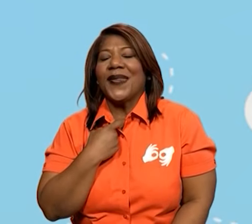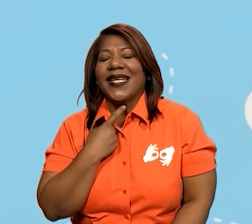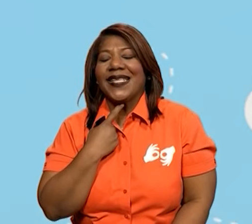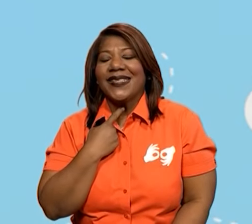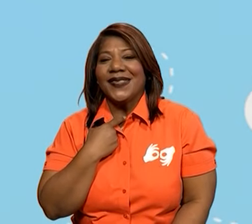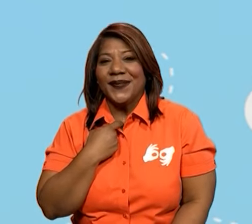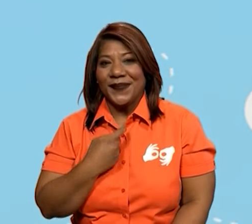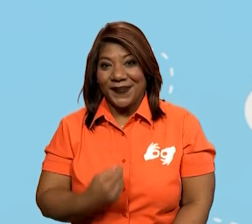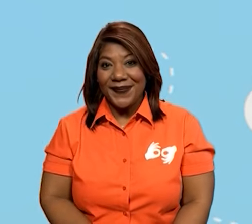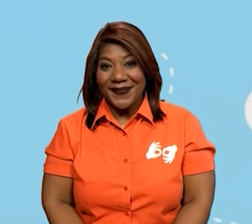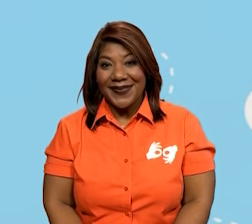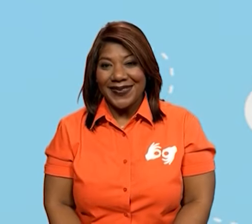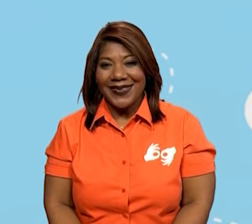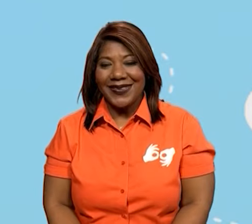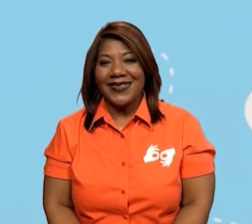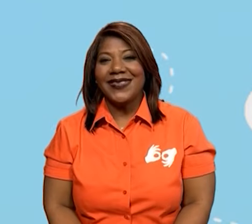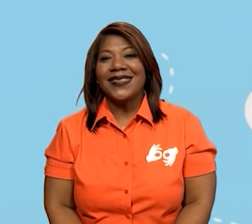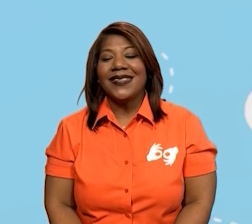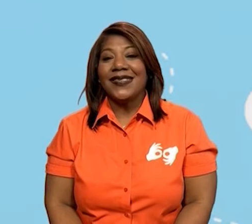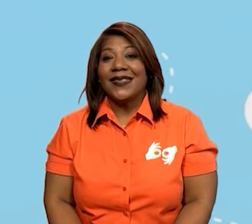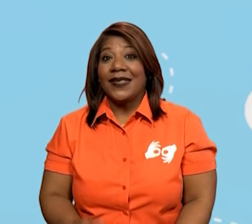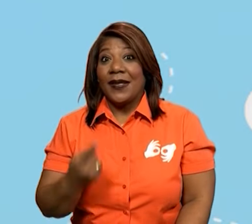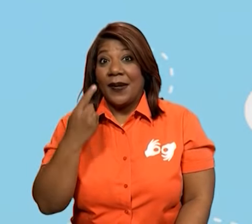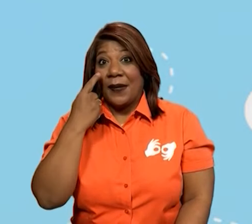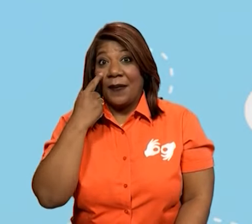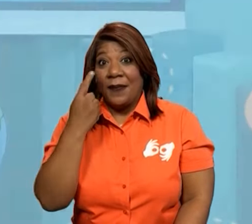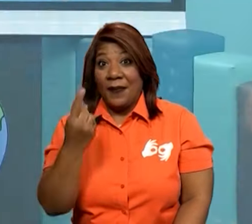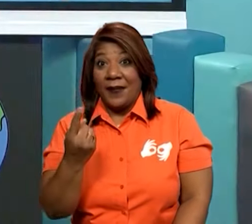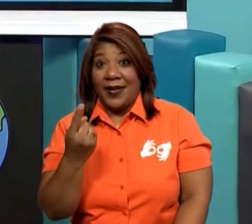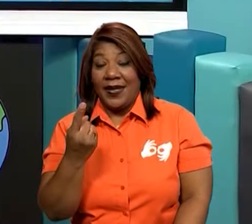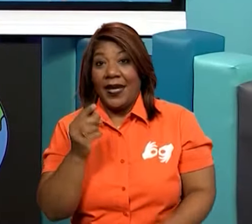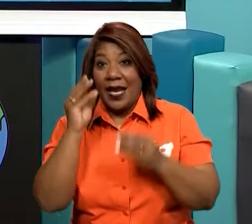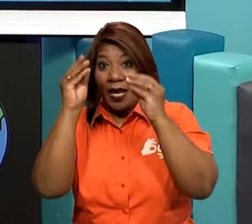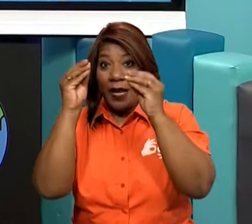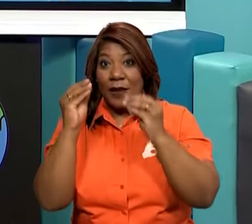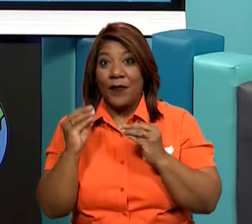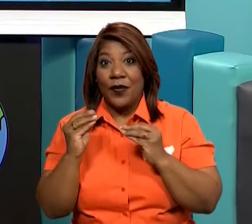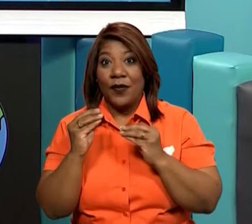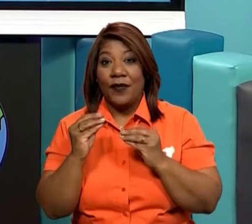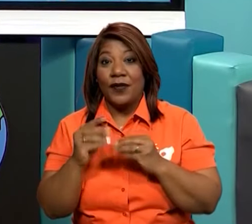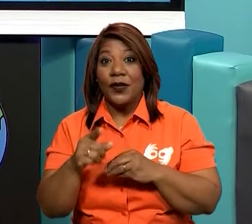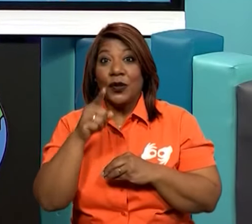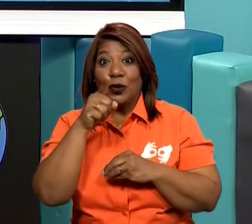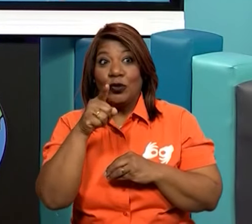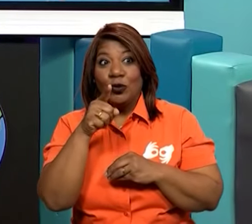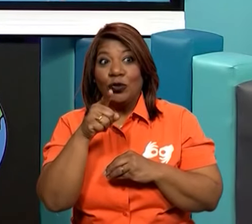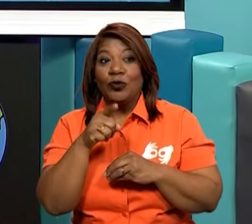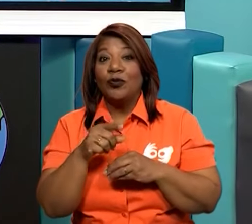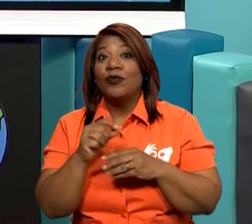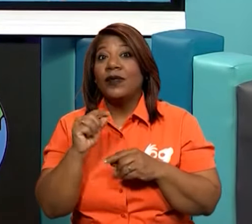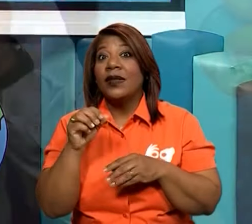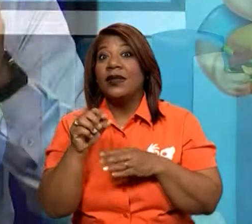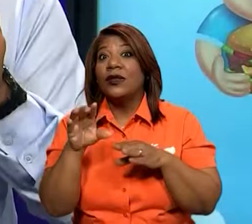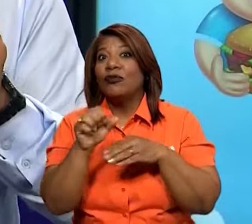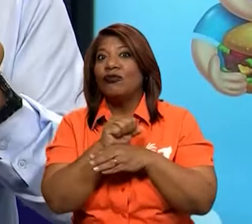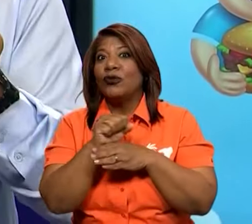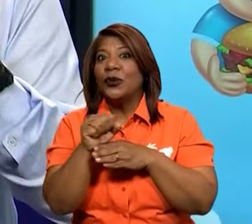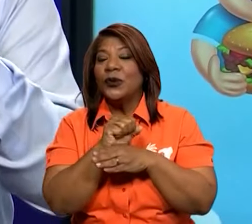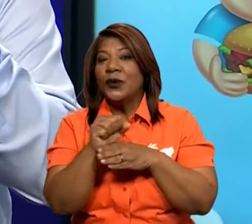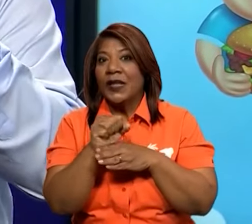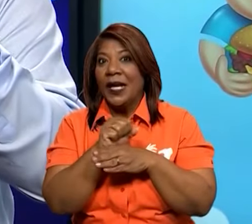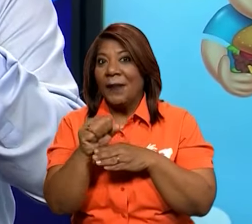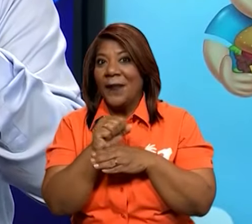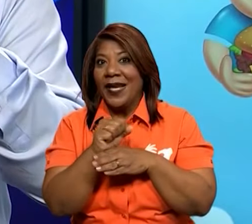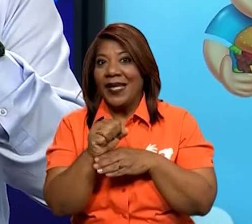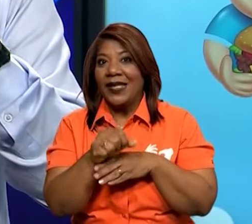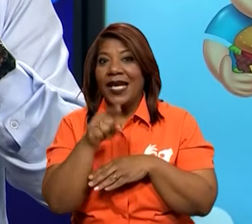Y con el gusto quiero hacer un experimento. Busca a tu papá o a tu mamá. Busca a algún adulto que